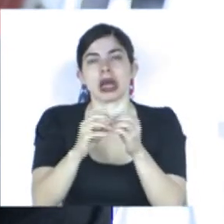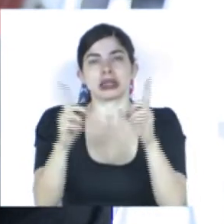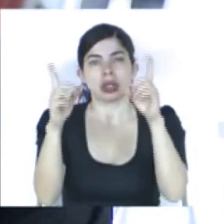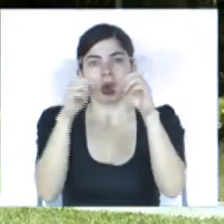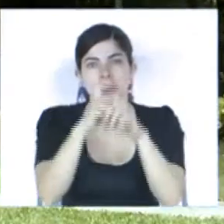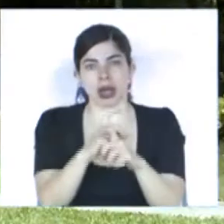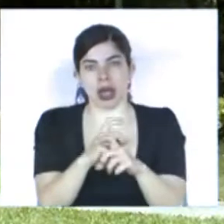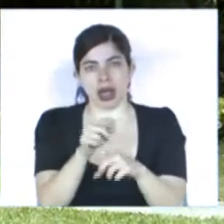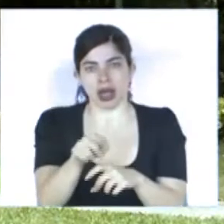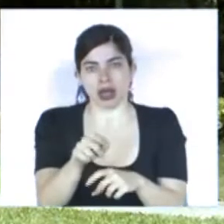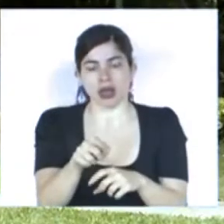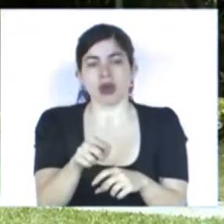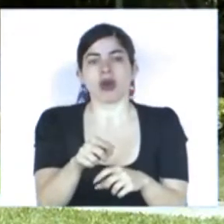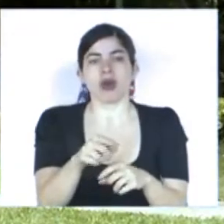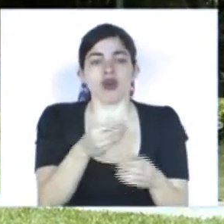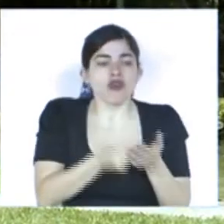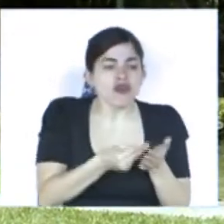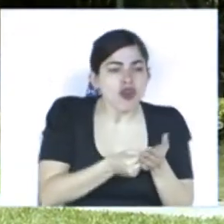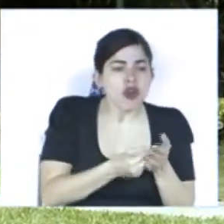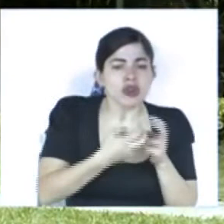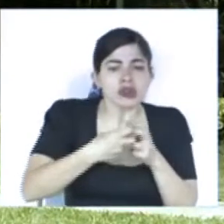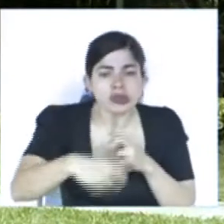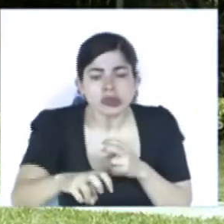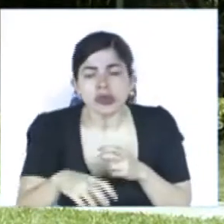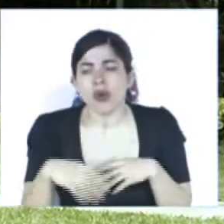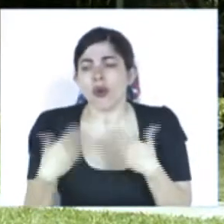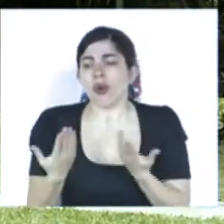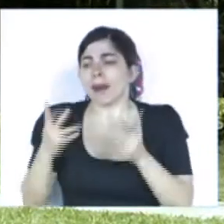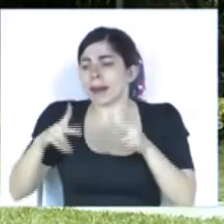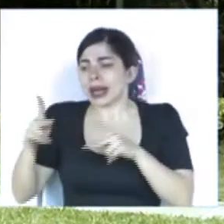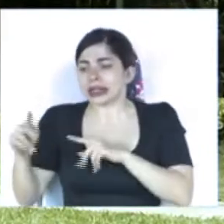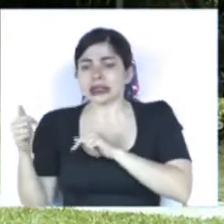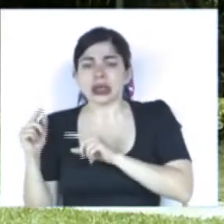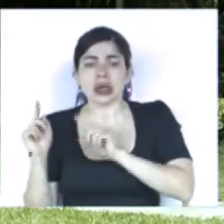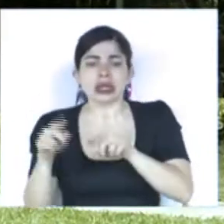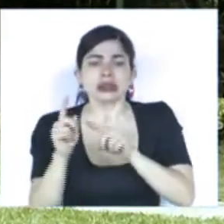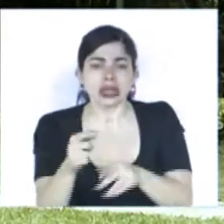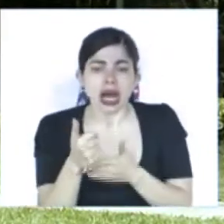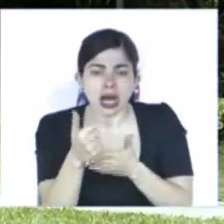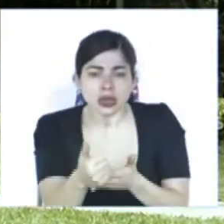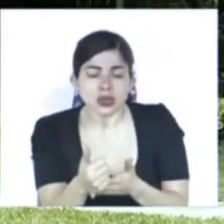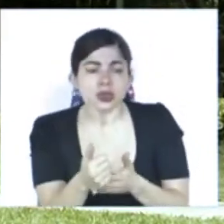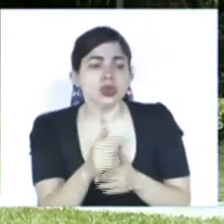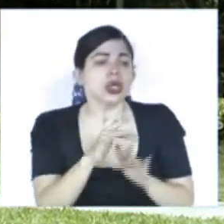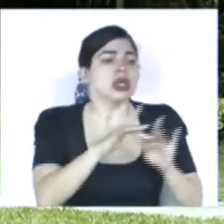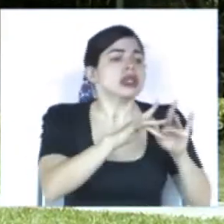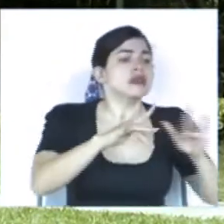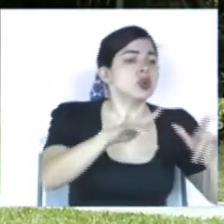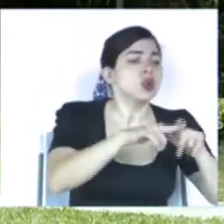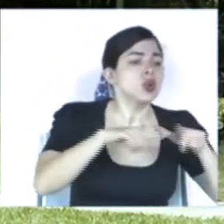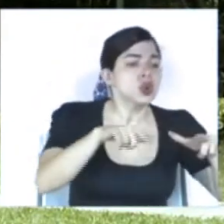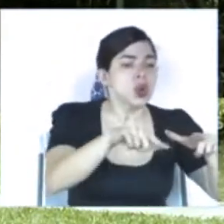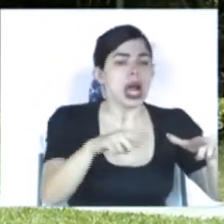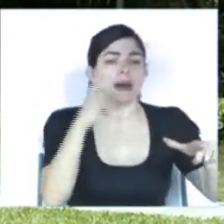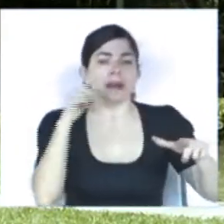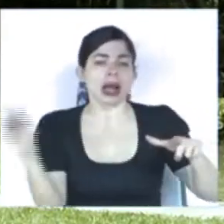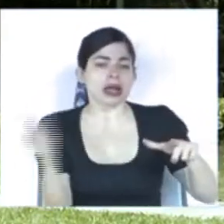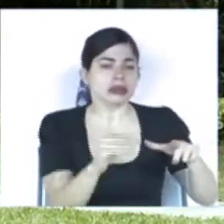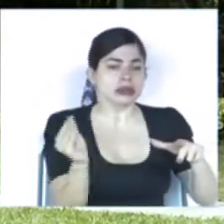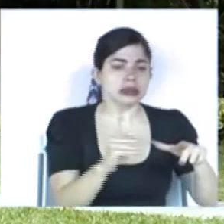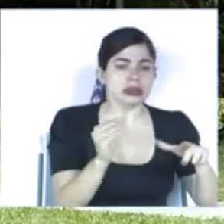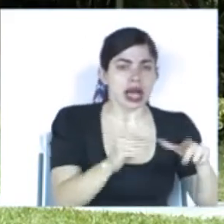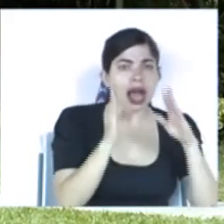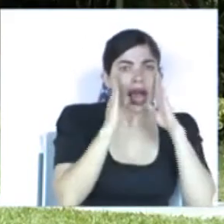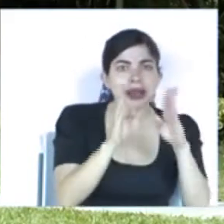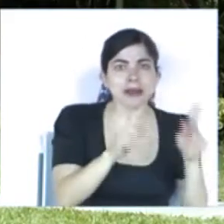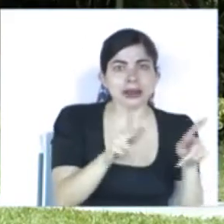compleja. La movilización de los recursos, la movilización de personas, la disponibilidad de sitios para poder atender a